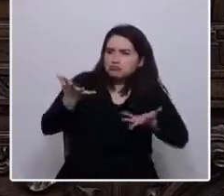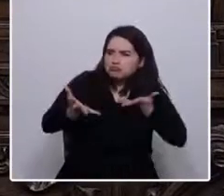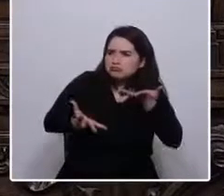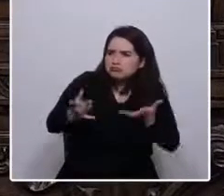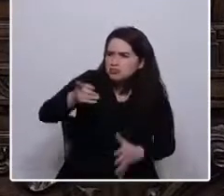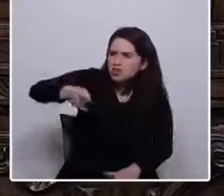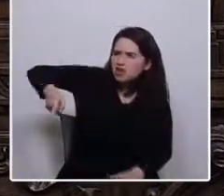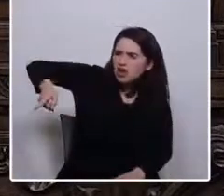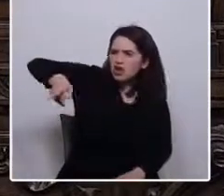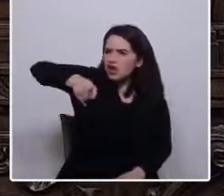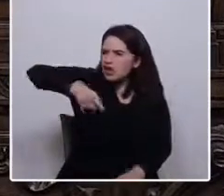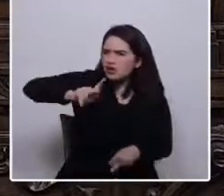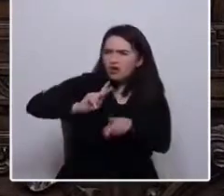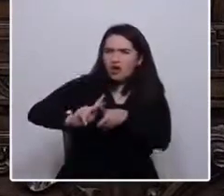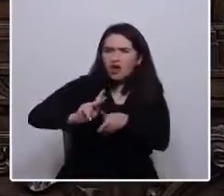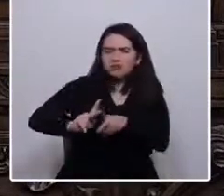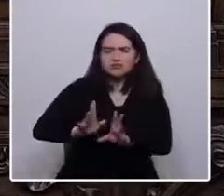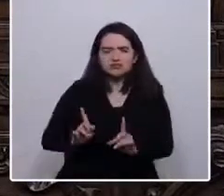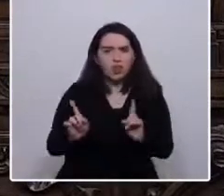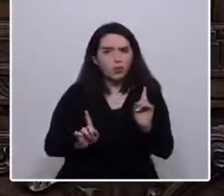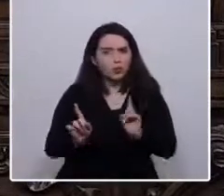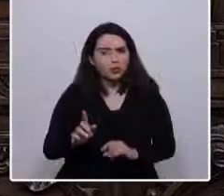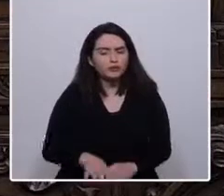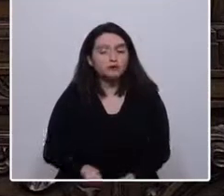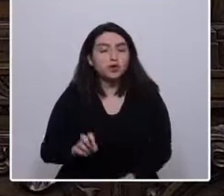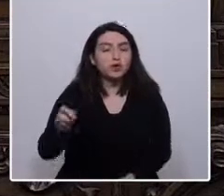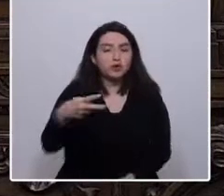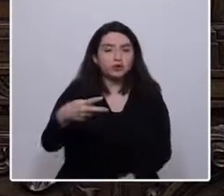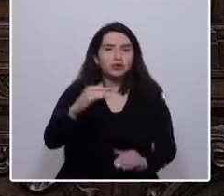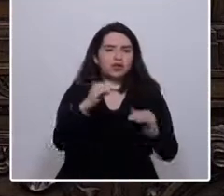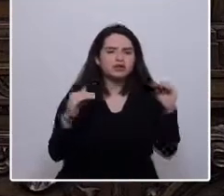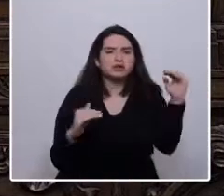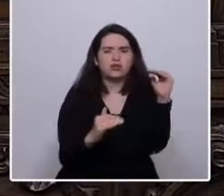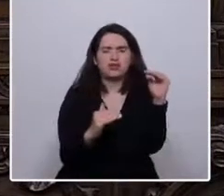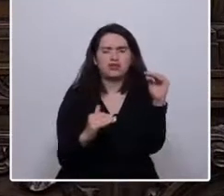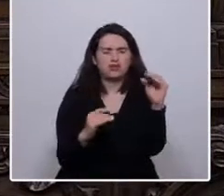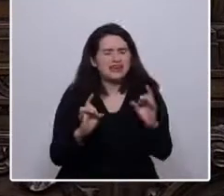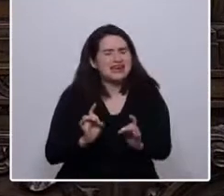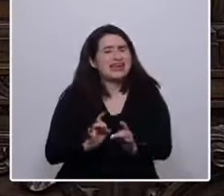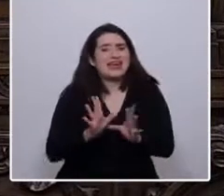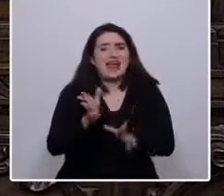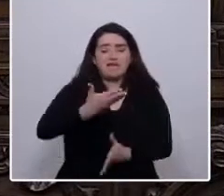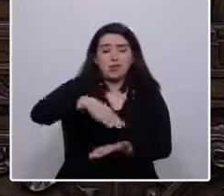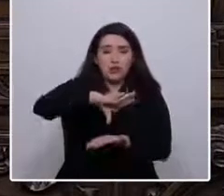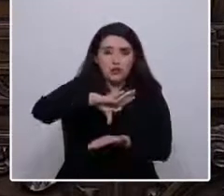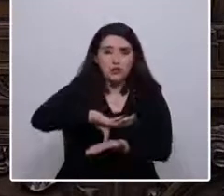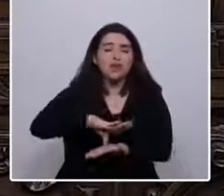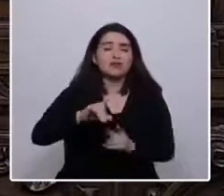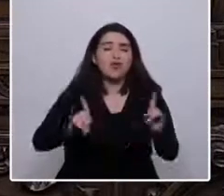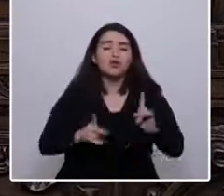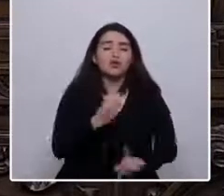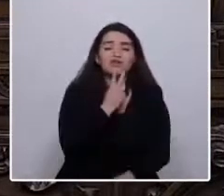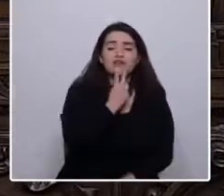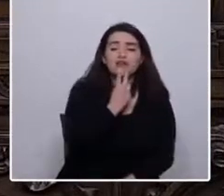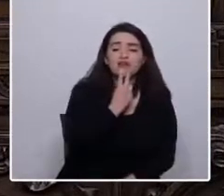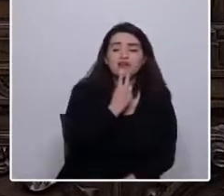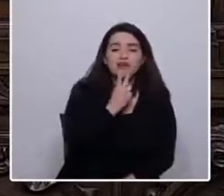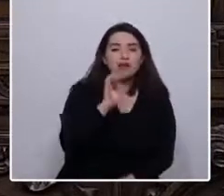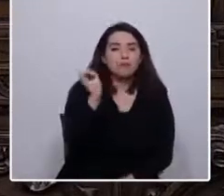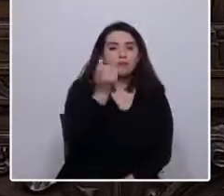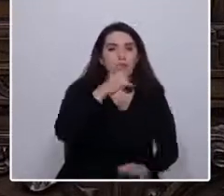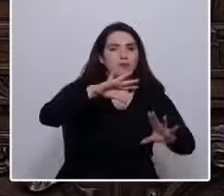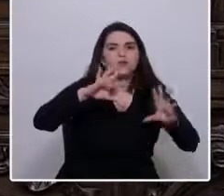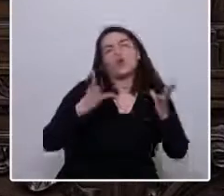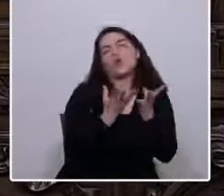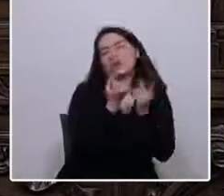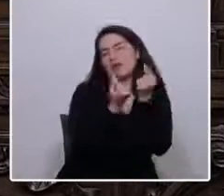de ellos. Segundo, ayudar a disminuir las desigualdades obscenas de nuestro país, donde unos vivimos en el primer mundo o como en